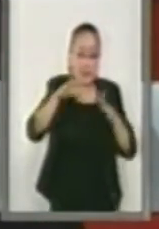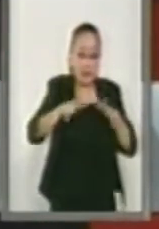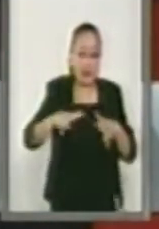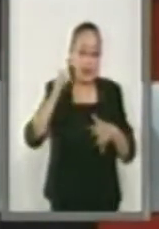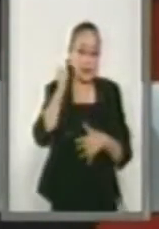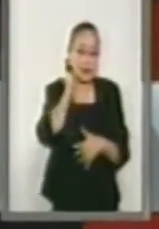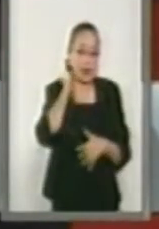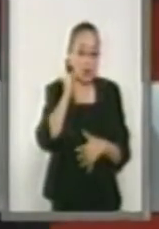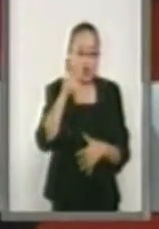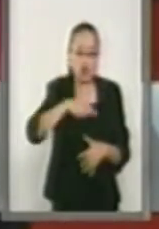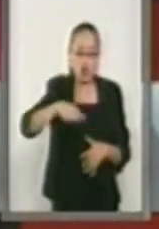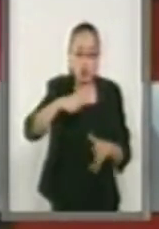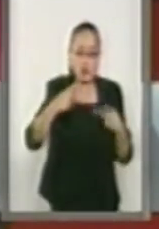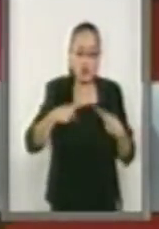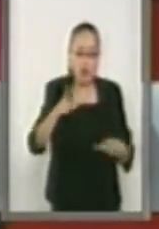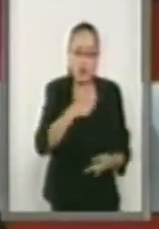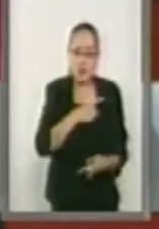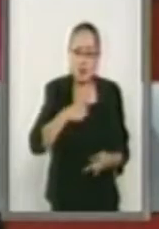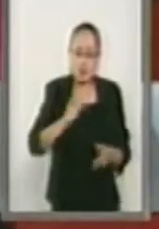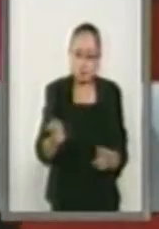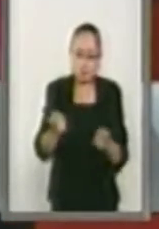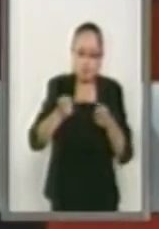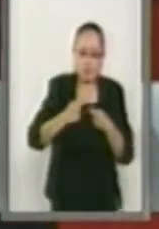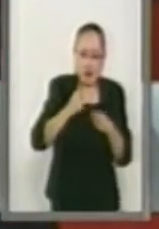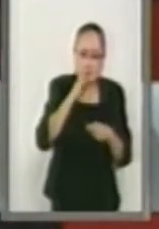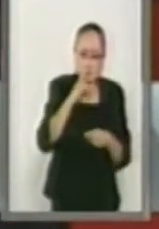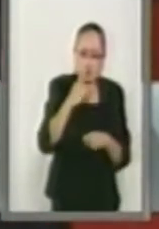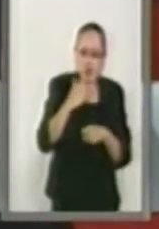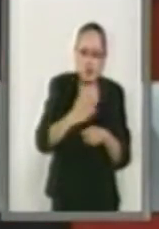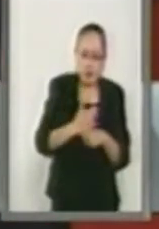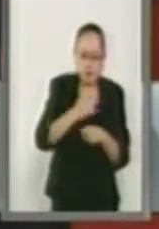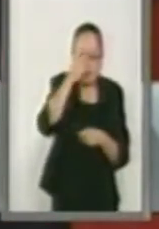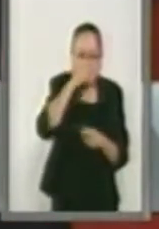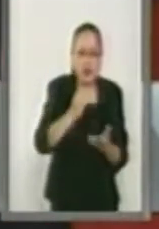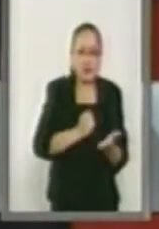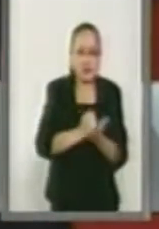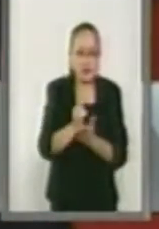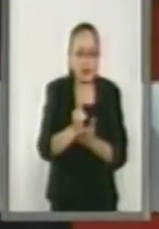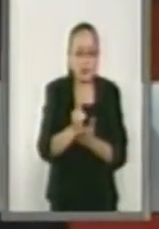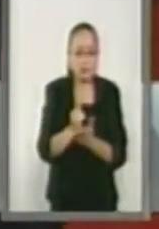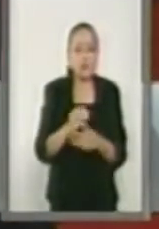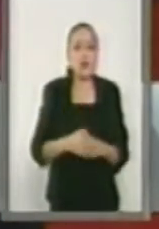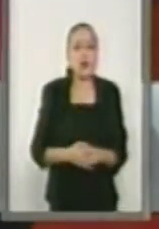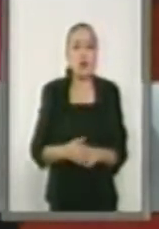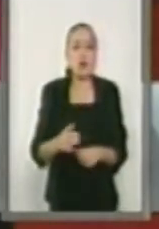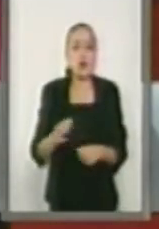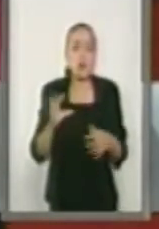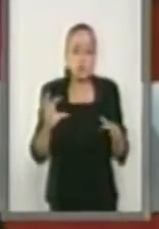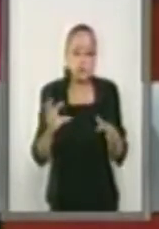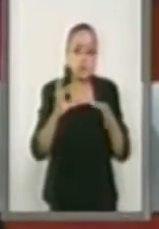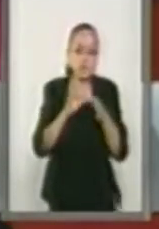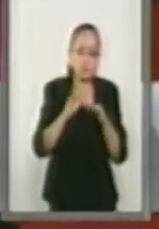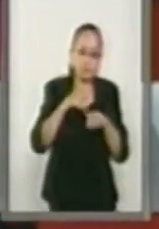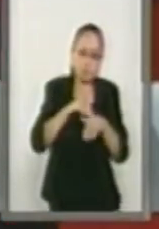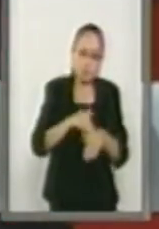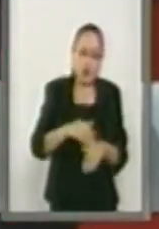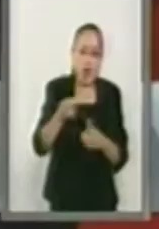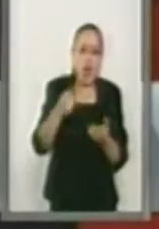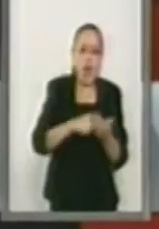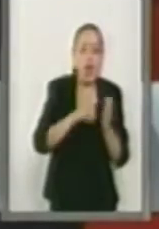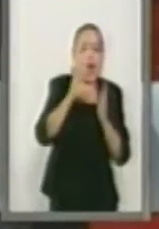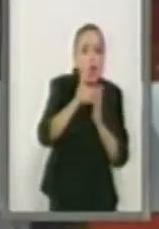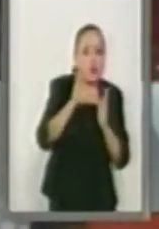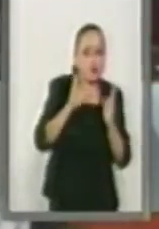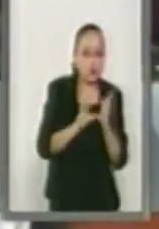responsabilidad ya que el presidente no la asumió y cumpla con lo que señala la Constitución, ir a